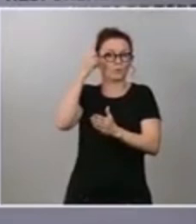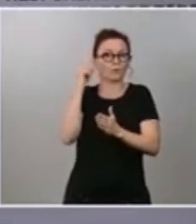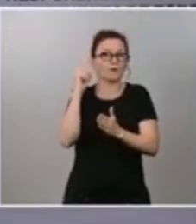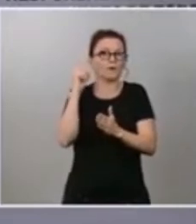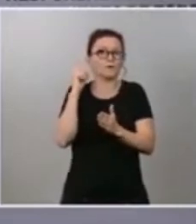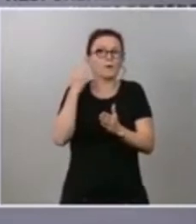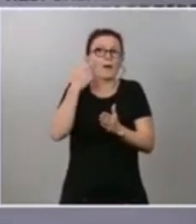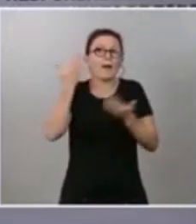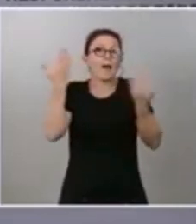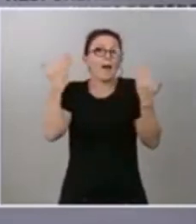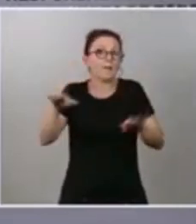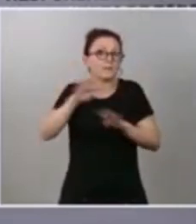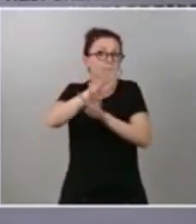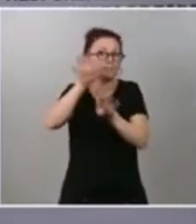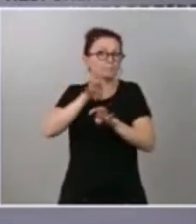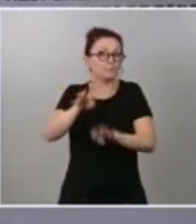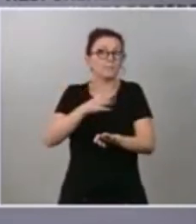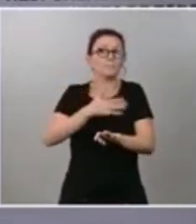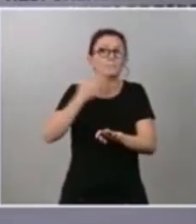susceptibles de un reproche judicial